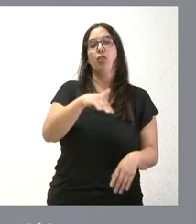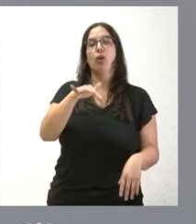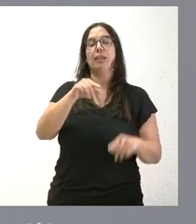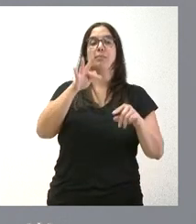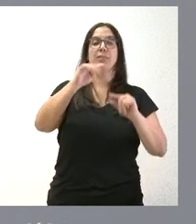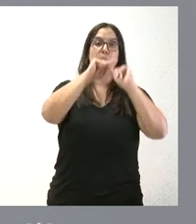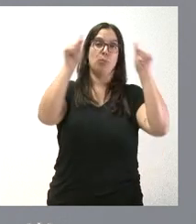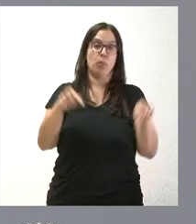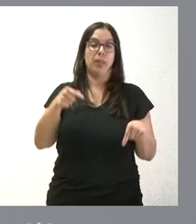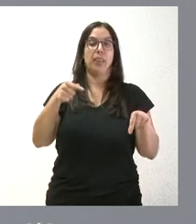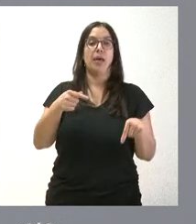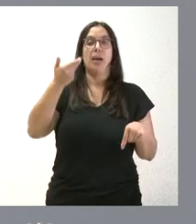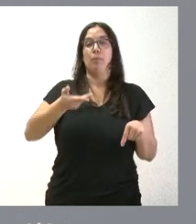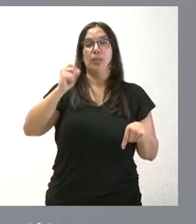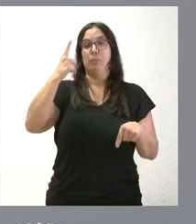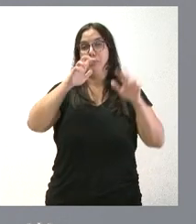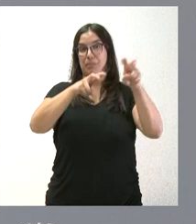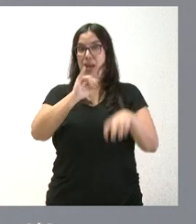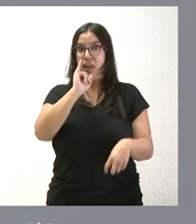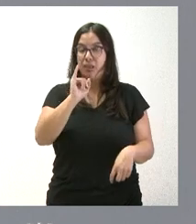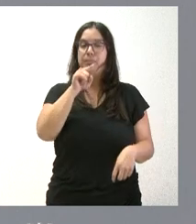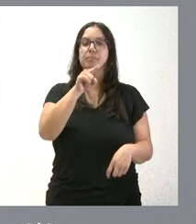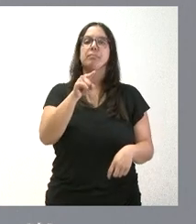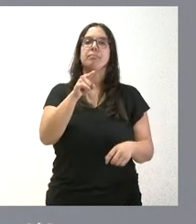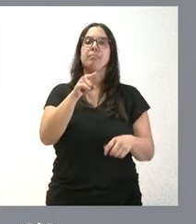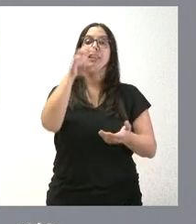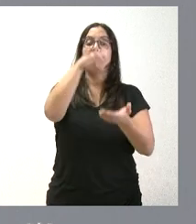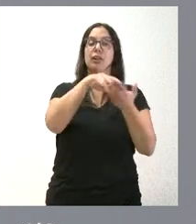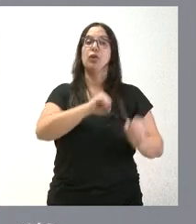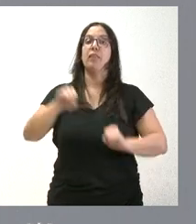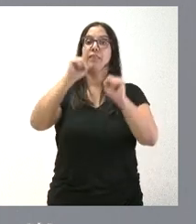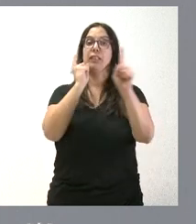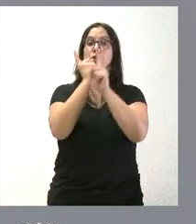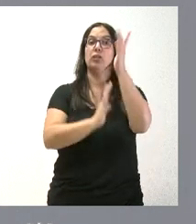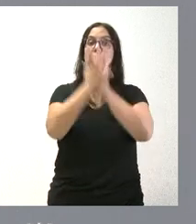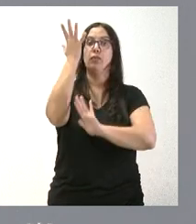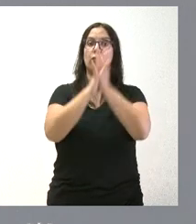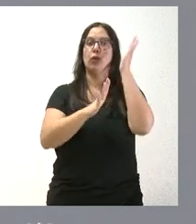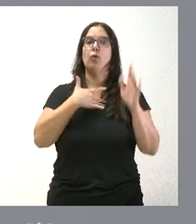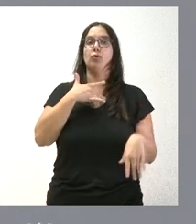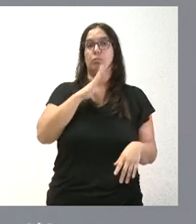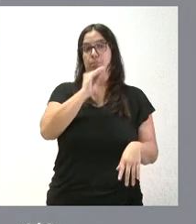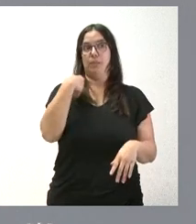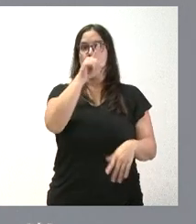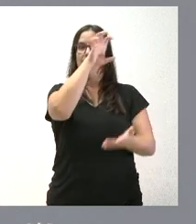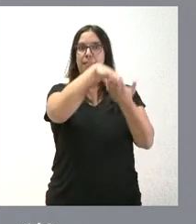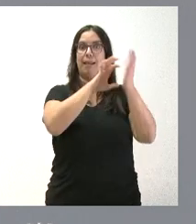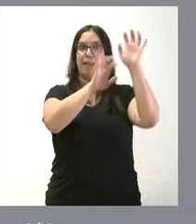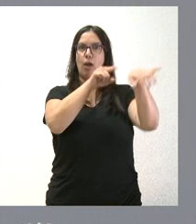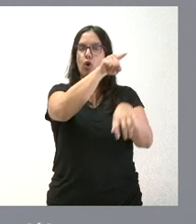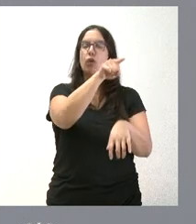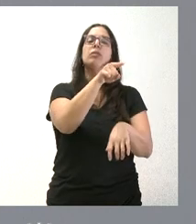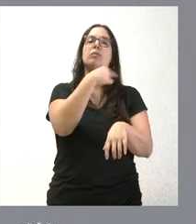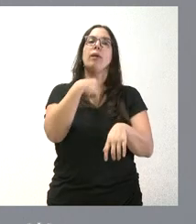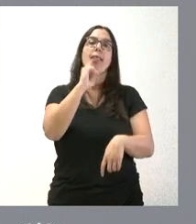provincias con mayor peso minero, y va a permitir al Centro de Defensa contra el Fuego, que está ubicado en León, detectar a largo de todo el año las